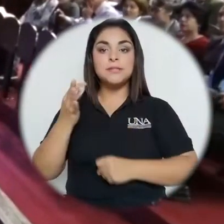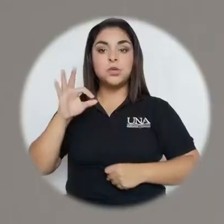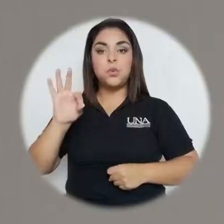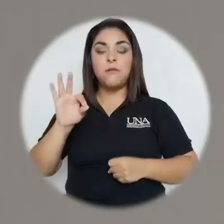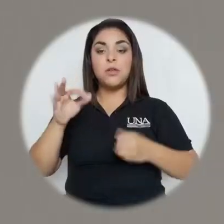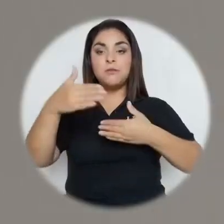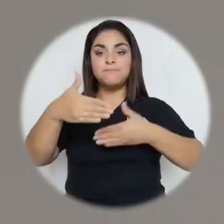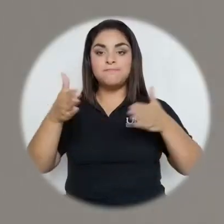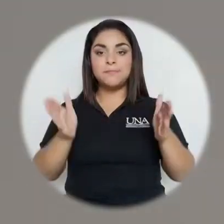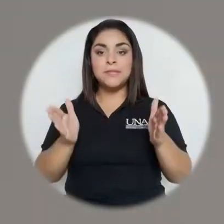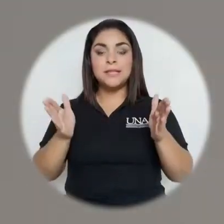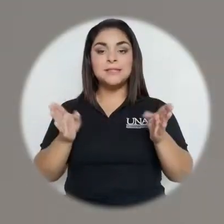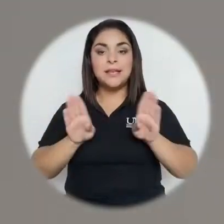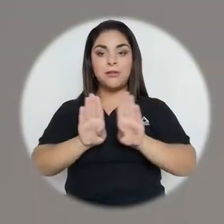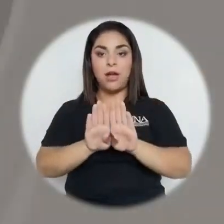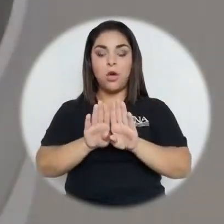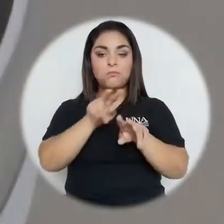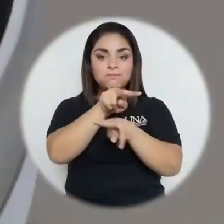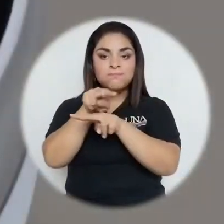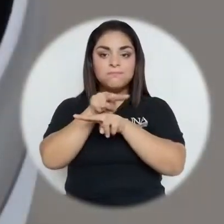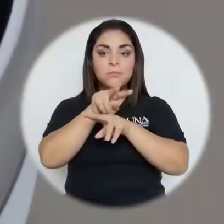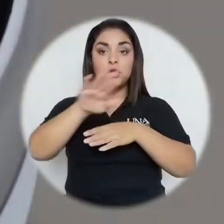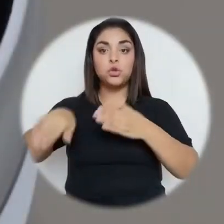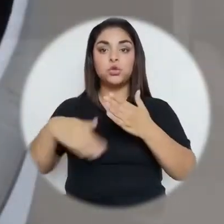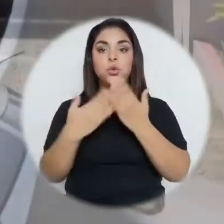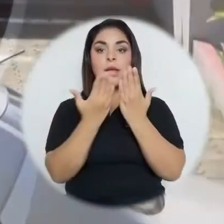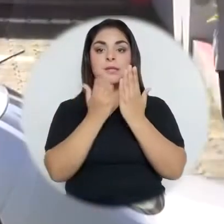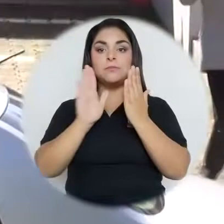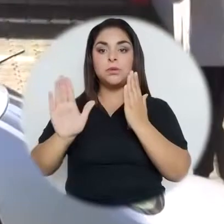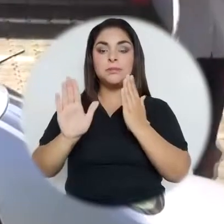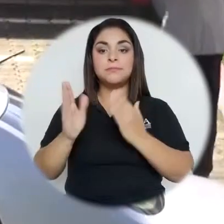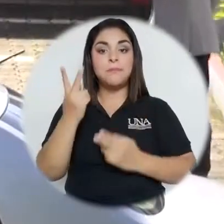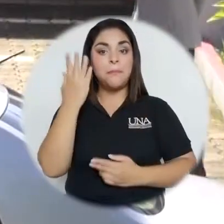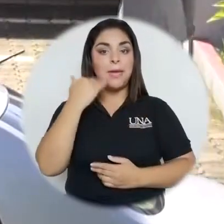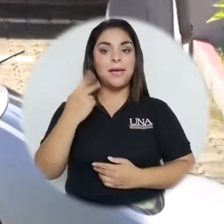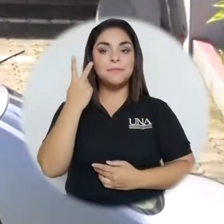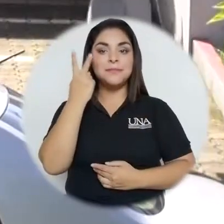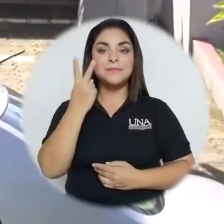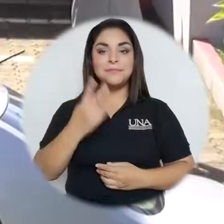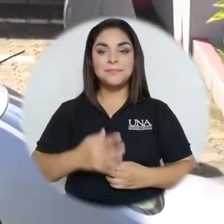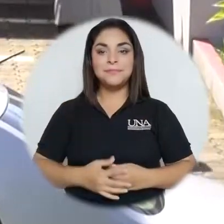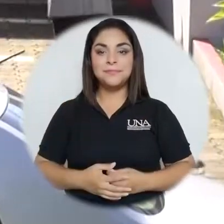un circuito cerrado de vigilancia de todas las puertas. ¡Visítenos!